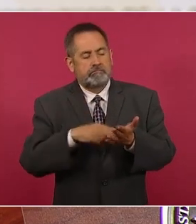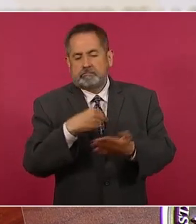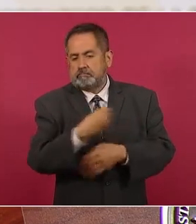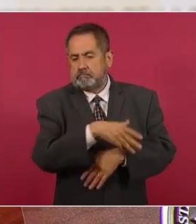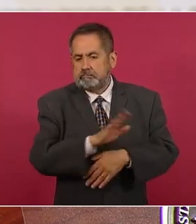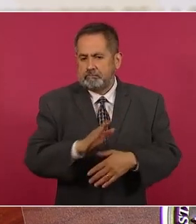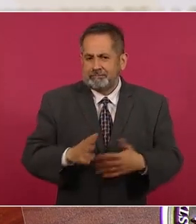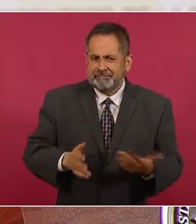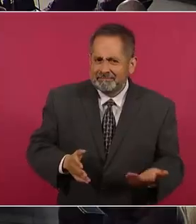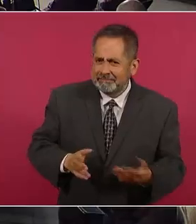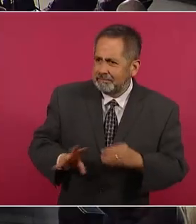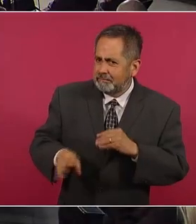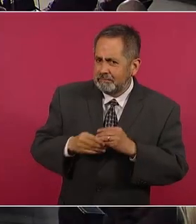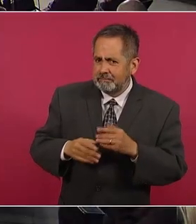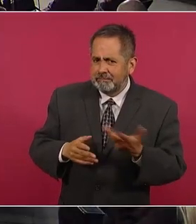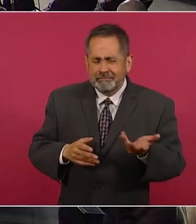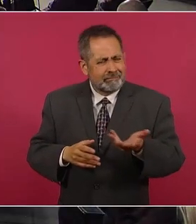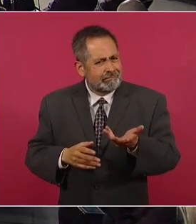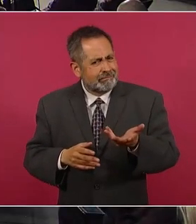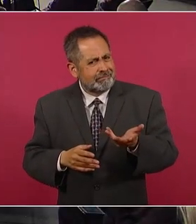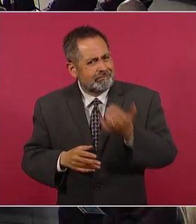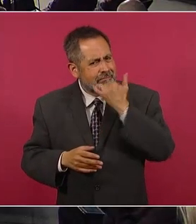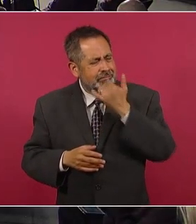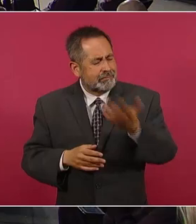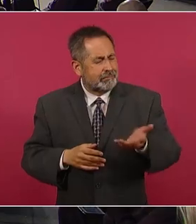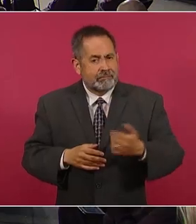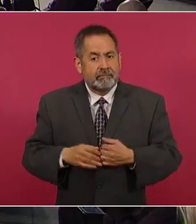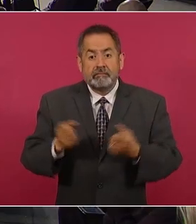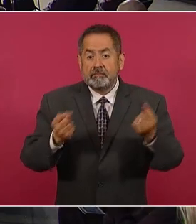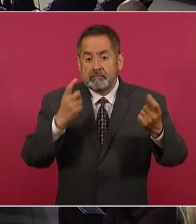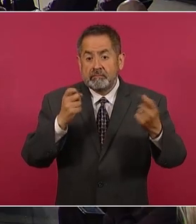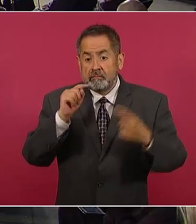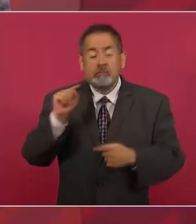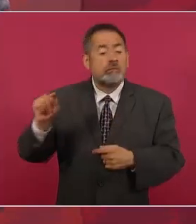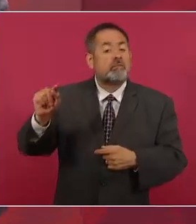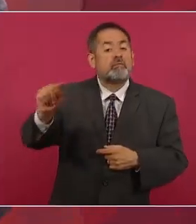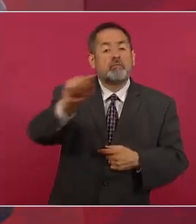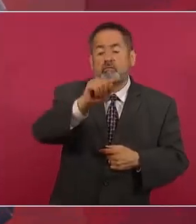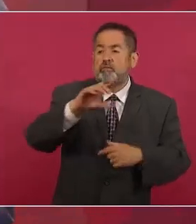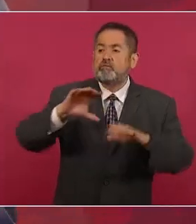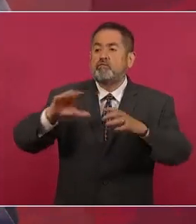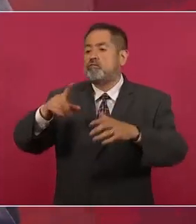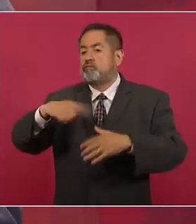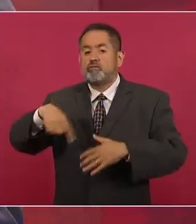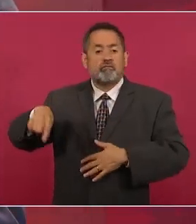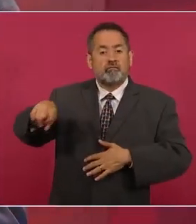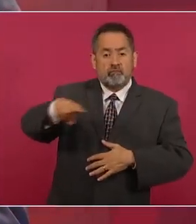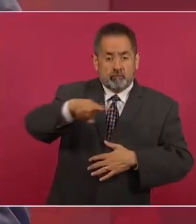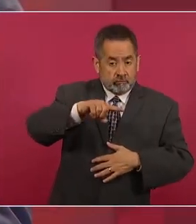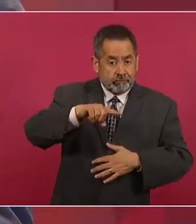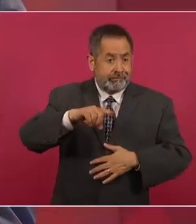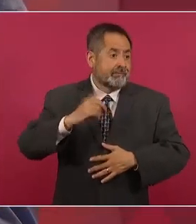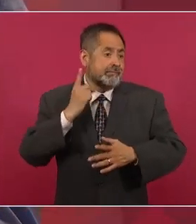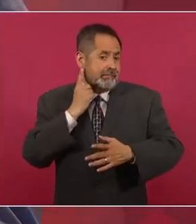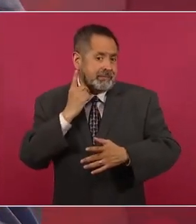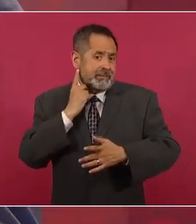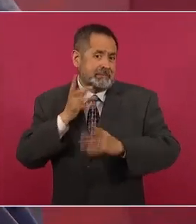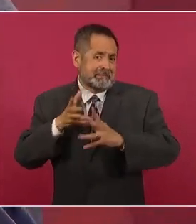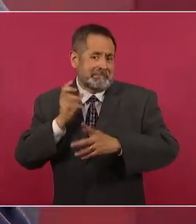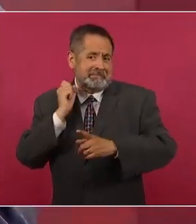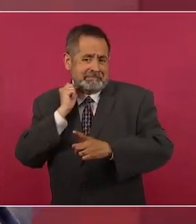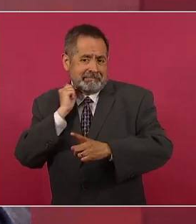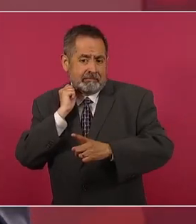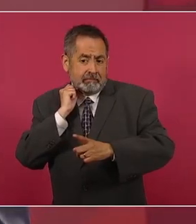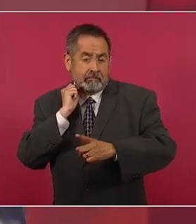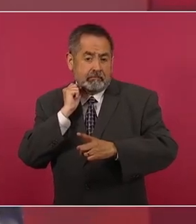Inclusive hay lugares en donde los legisladores tienen